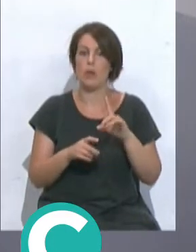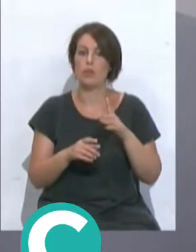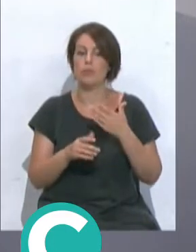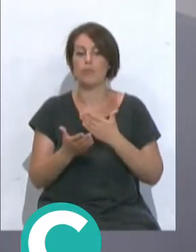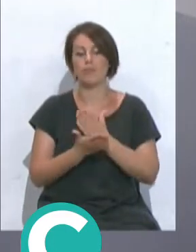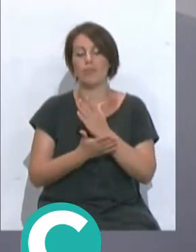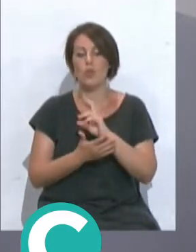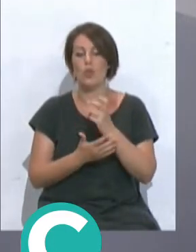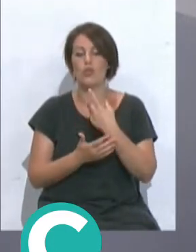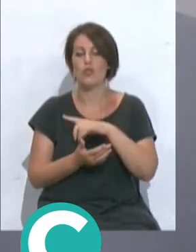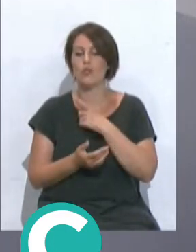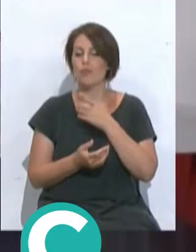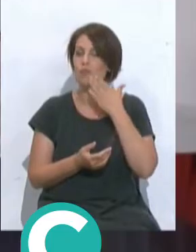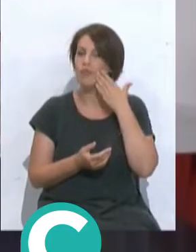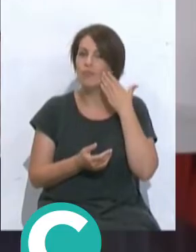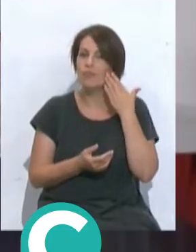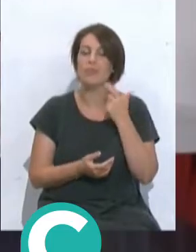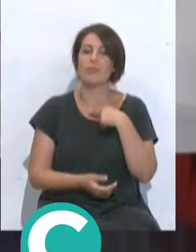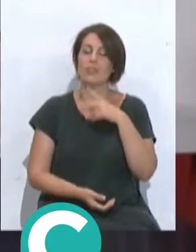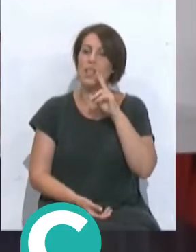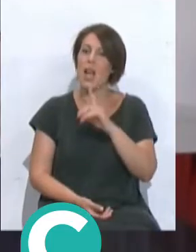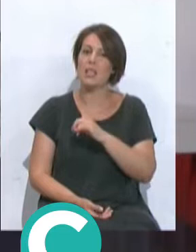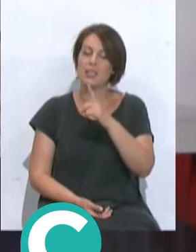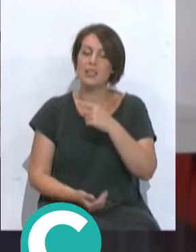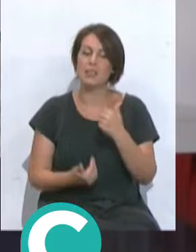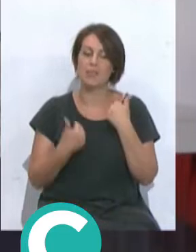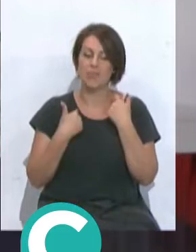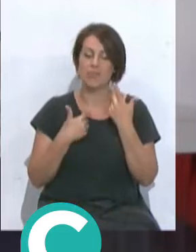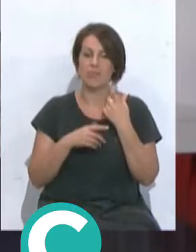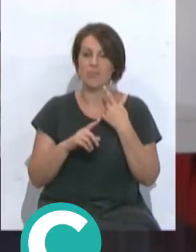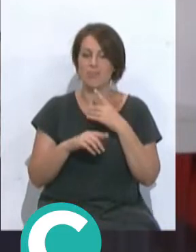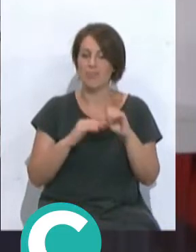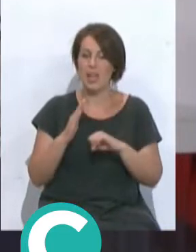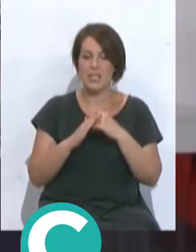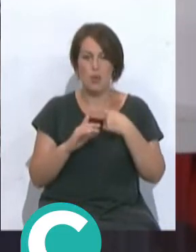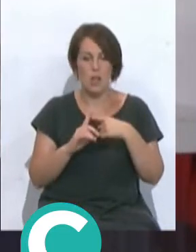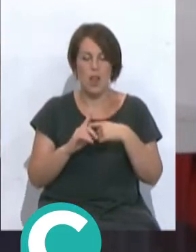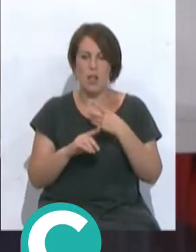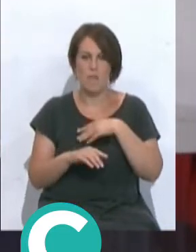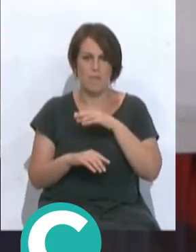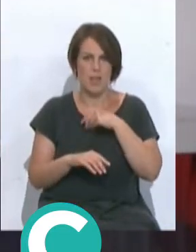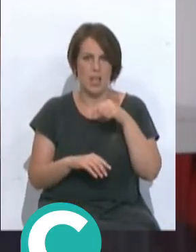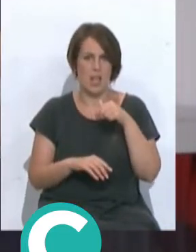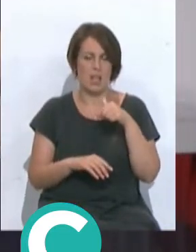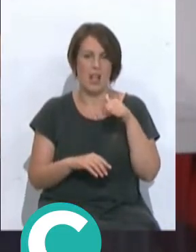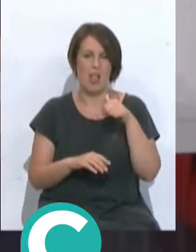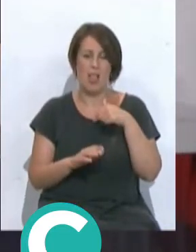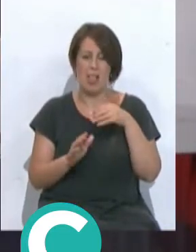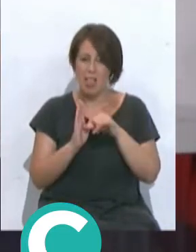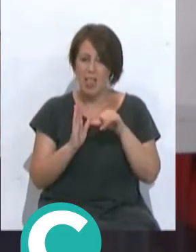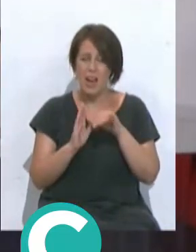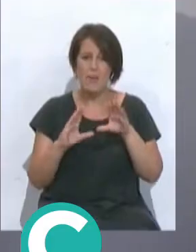otro, hombre nosotros estábamos muy orgullosos de verte ahí representándonos al máximo nivel y es una pena que estando tan cerquita